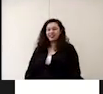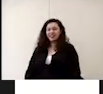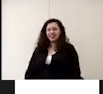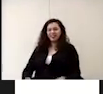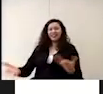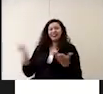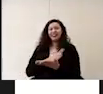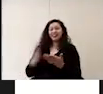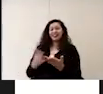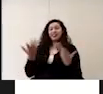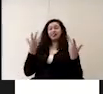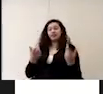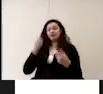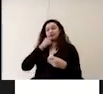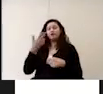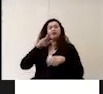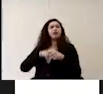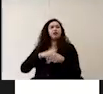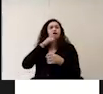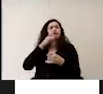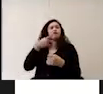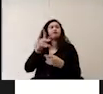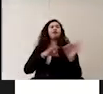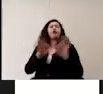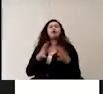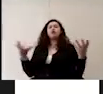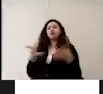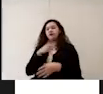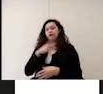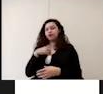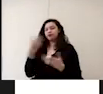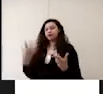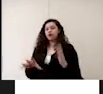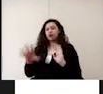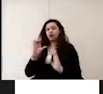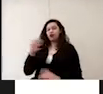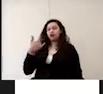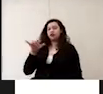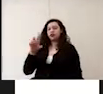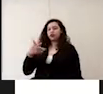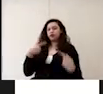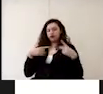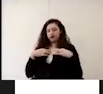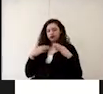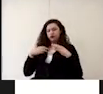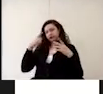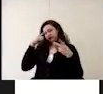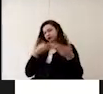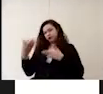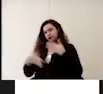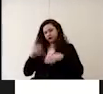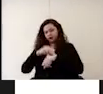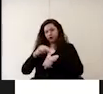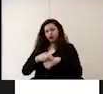insumos e instrumental adecuado para realizar sus funciones hay un código de vestimenta para la persona de servicio médico